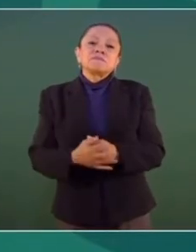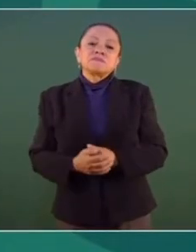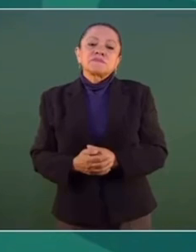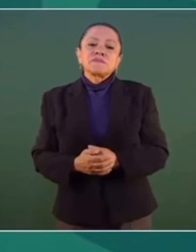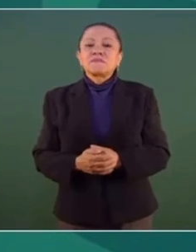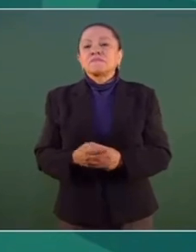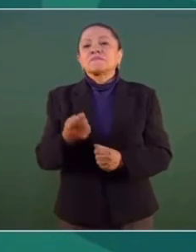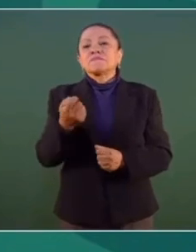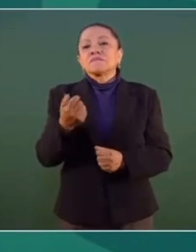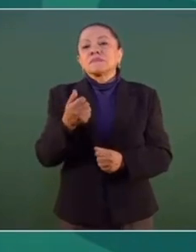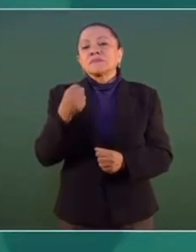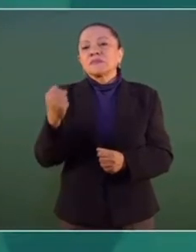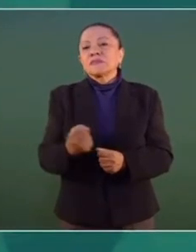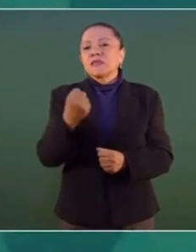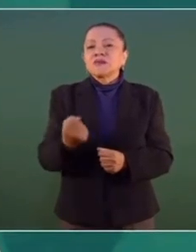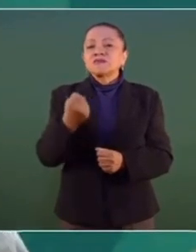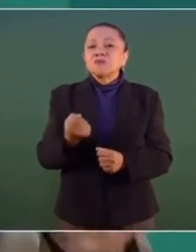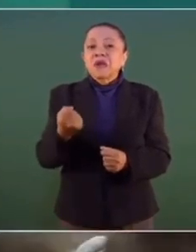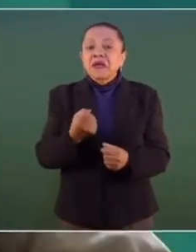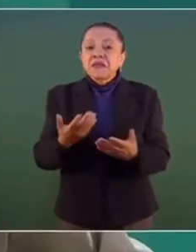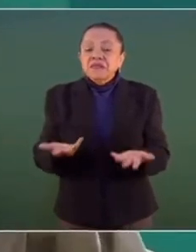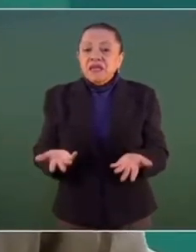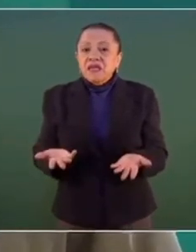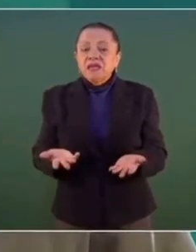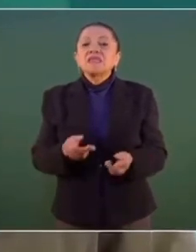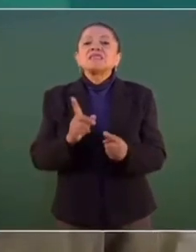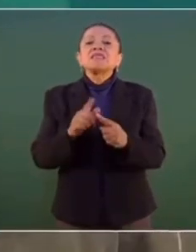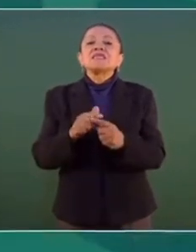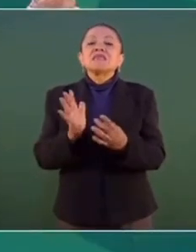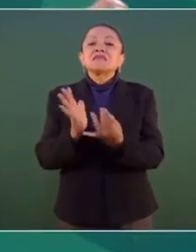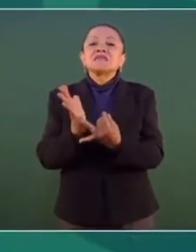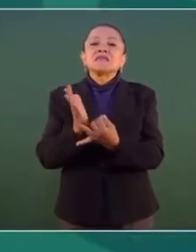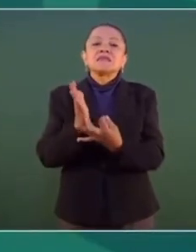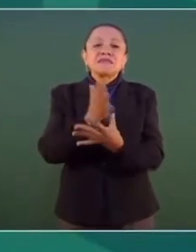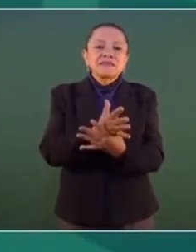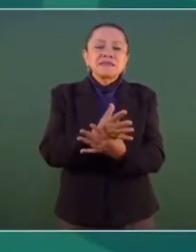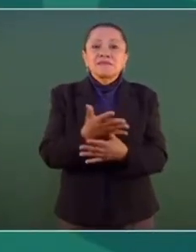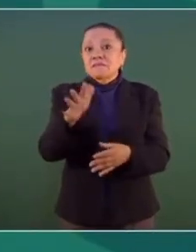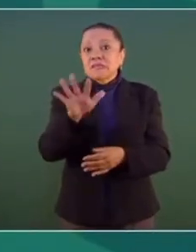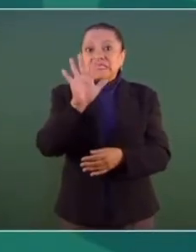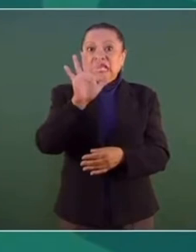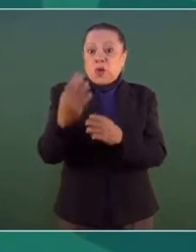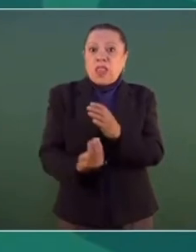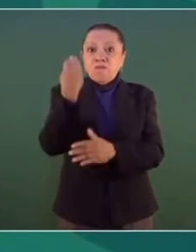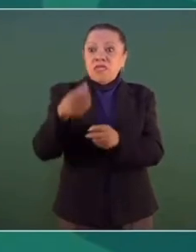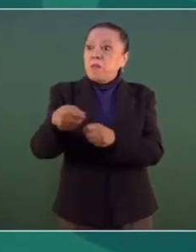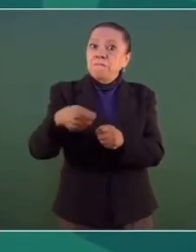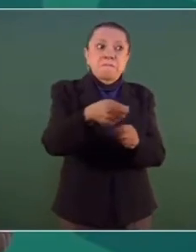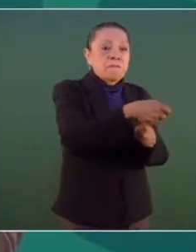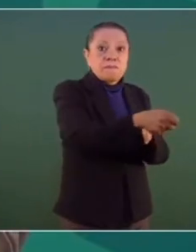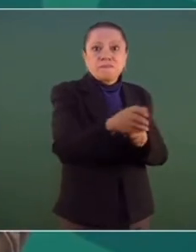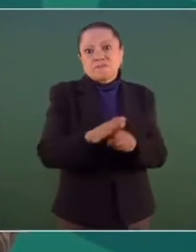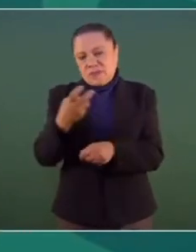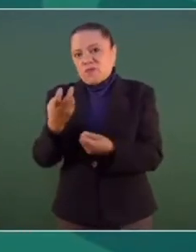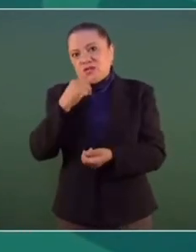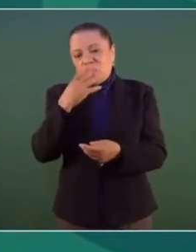de la suerte los reparten como a las cinco de la mañana, y